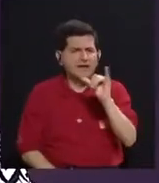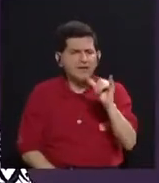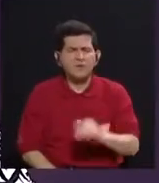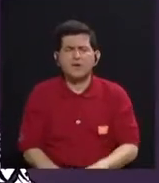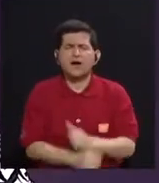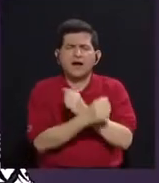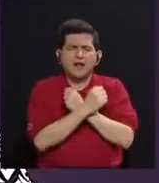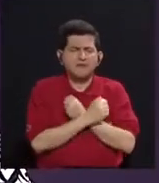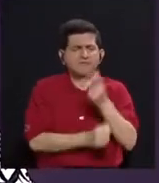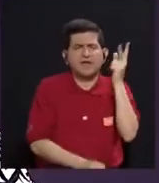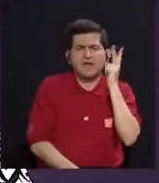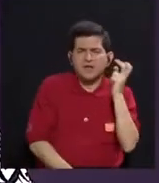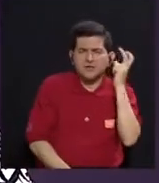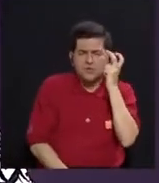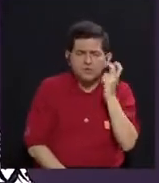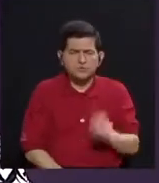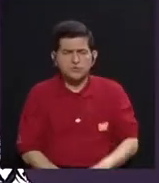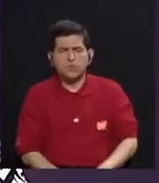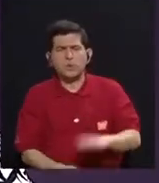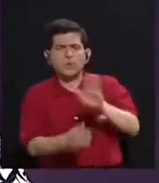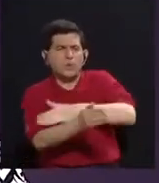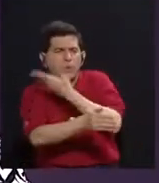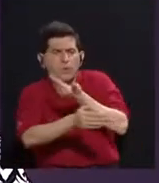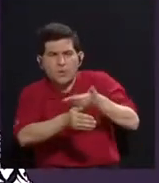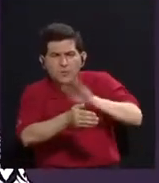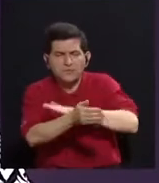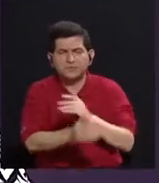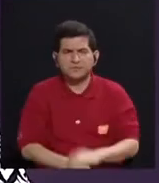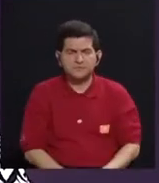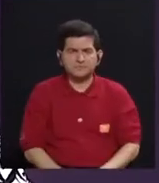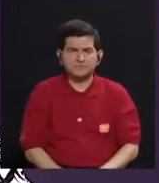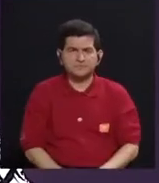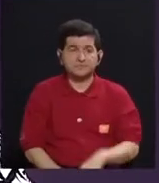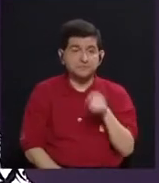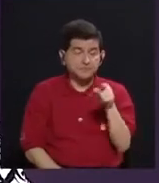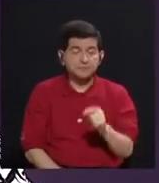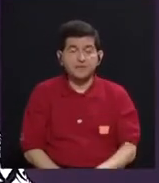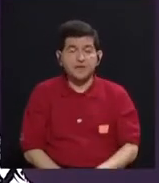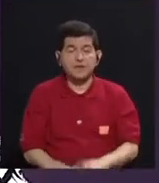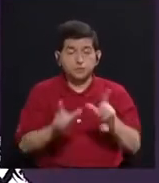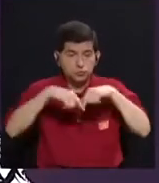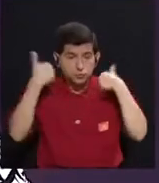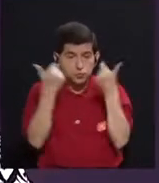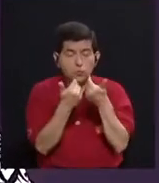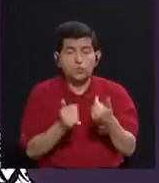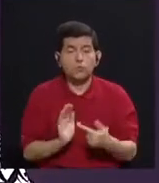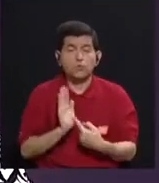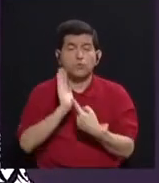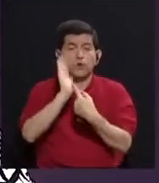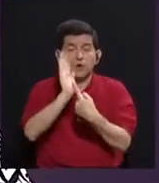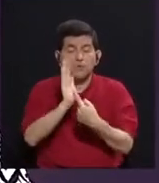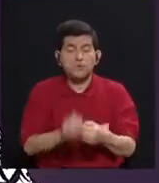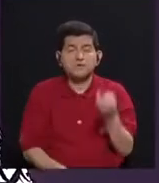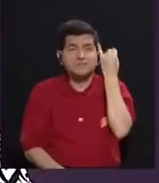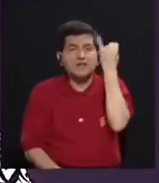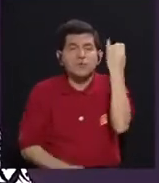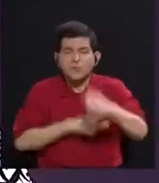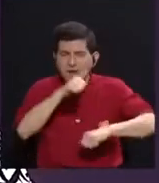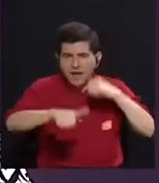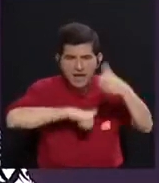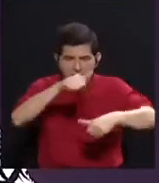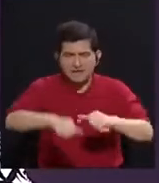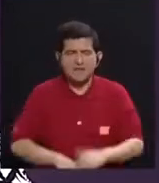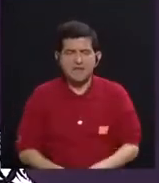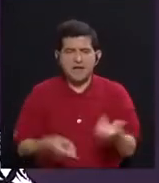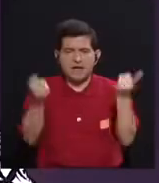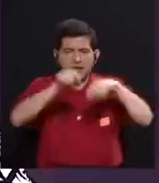afecto, lo sonoro, lo musical, ¿verdad? Es decir, conforman un conjunto que da sentido a las luchas queer,